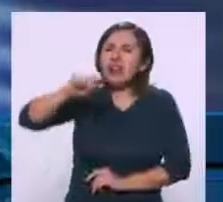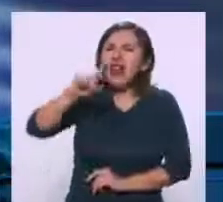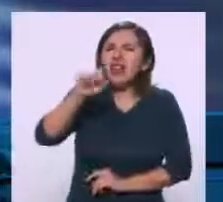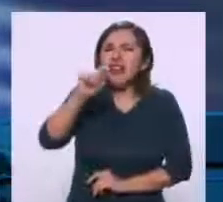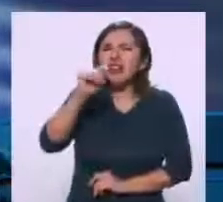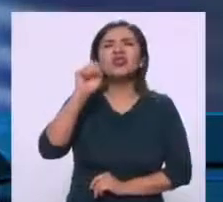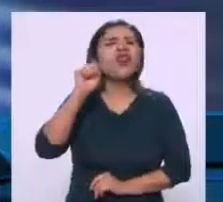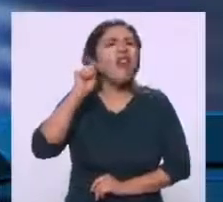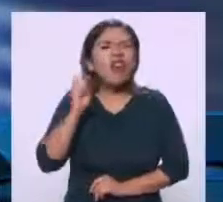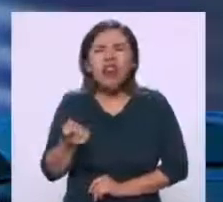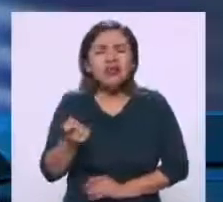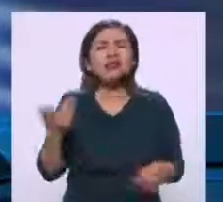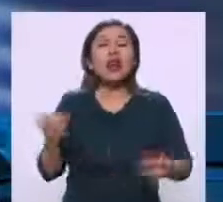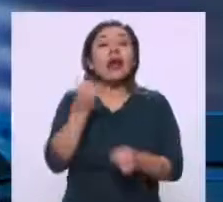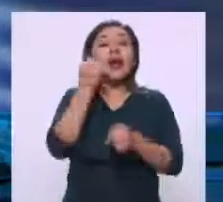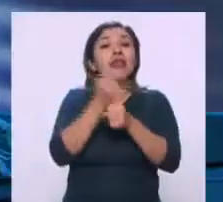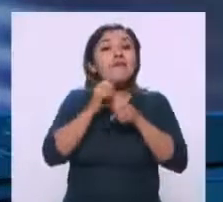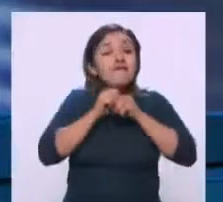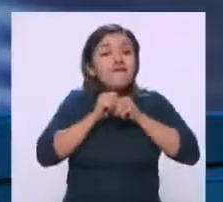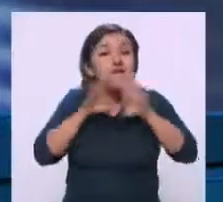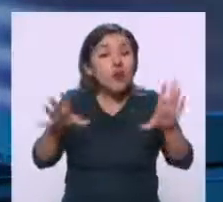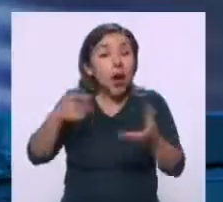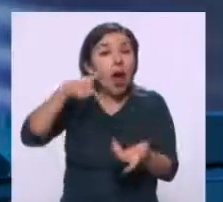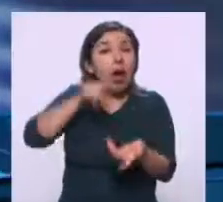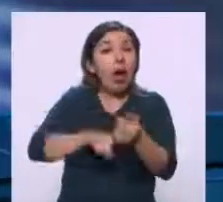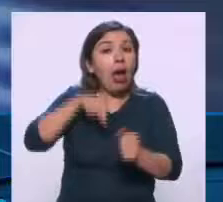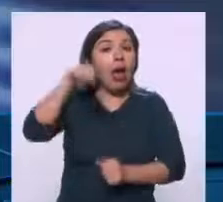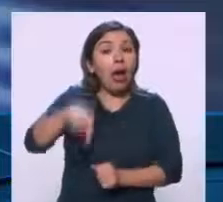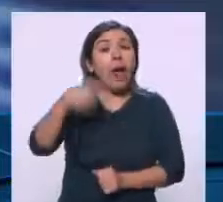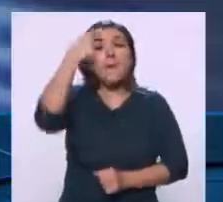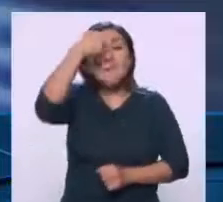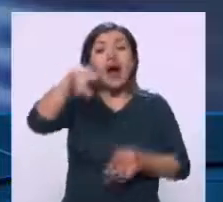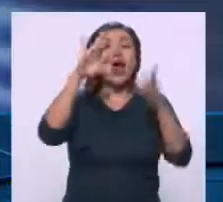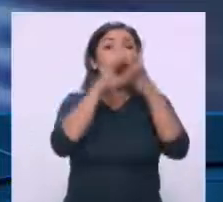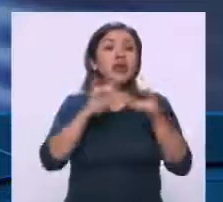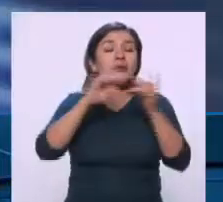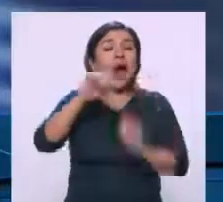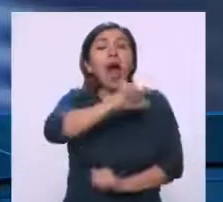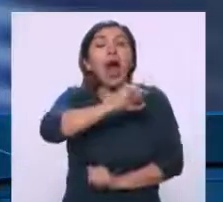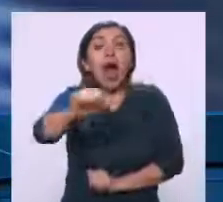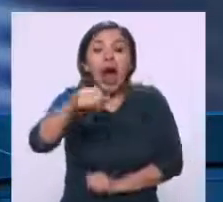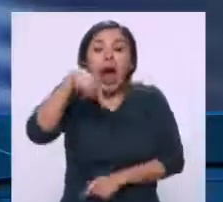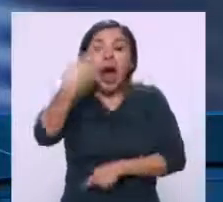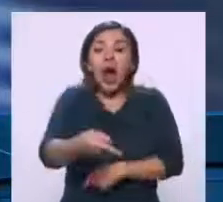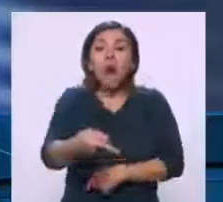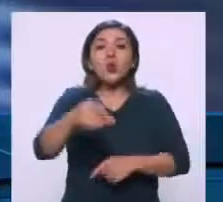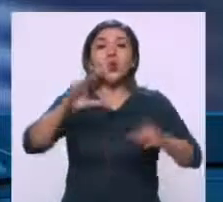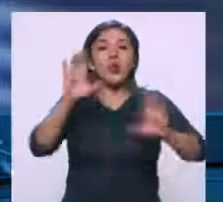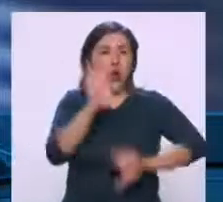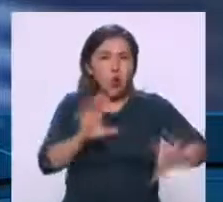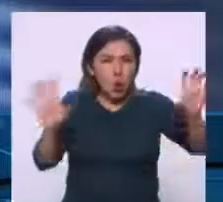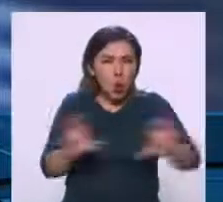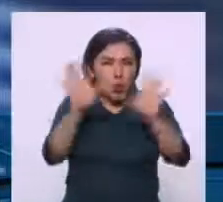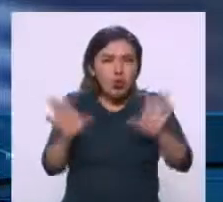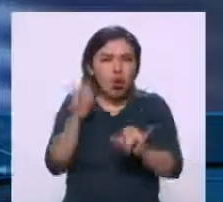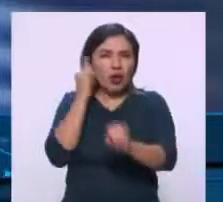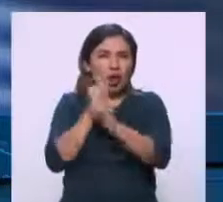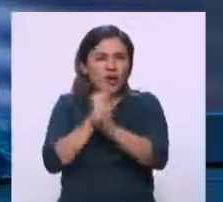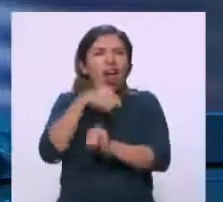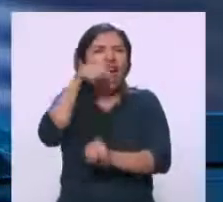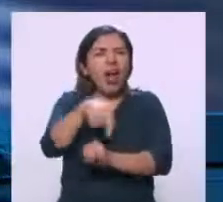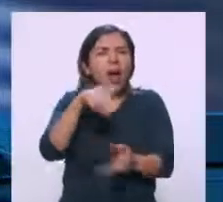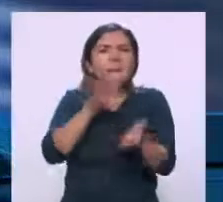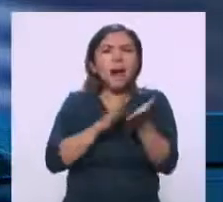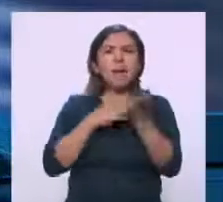metadatos es esa información que le explica a las computadoras, a Internet, de qué se trata el